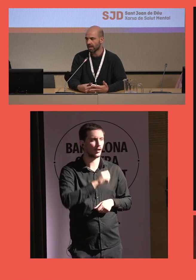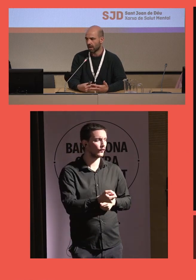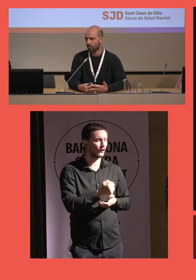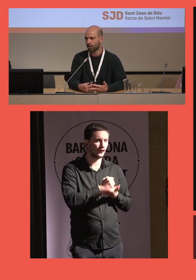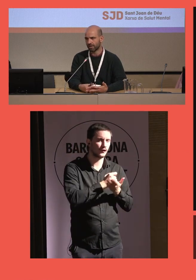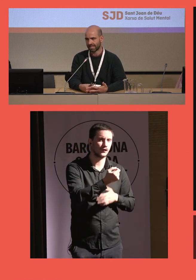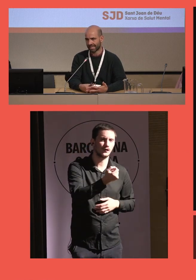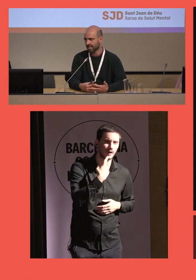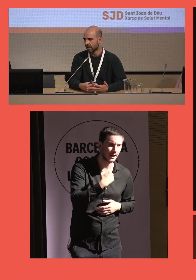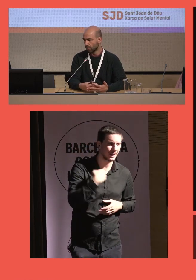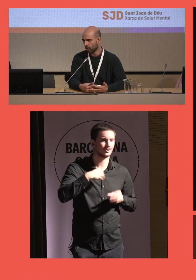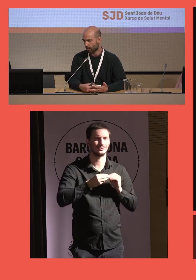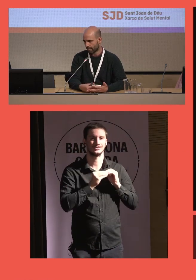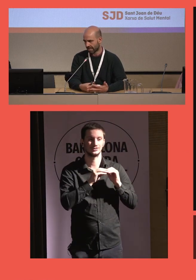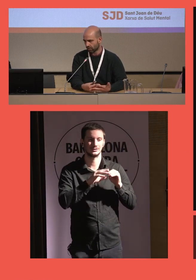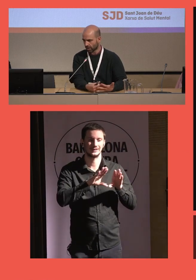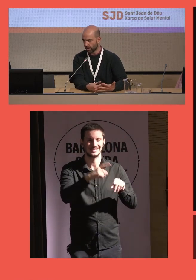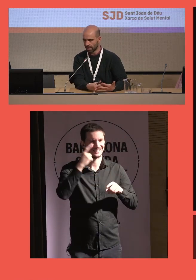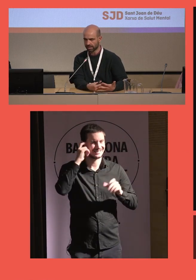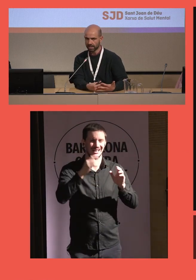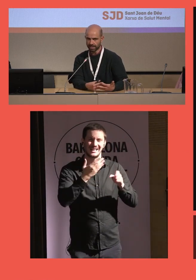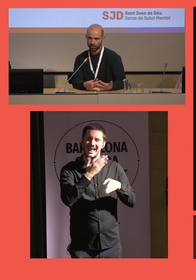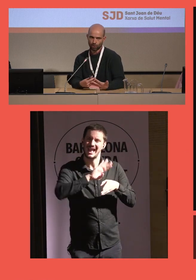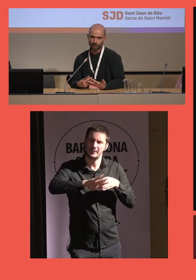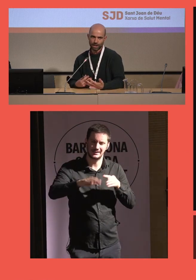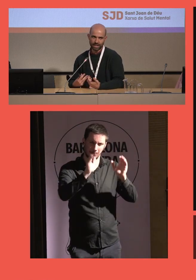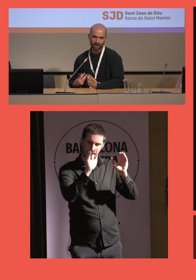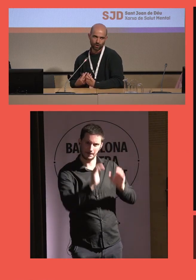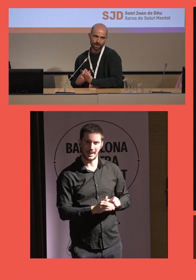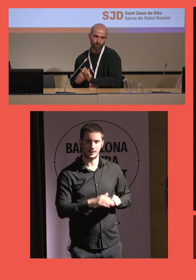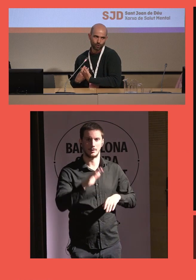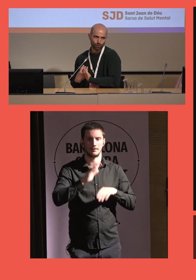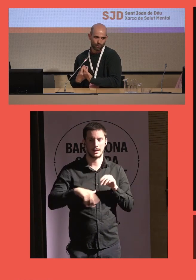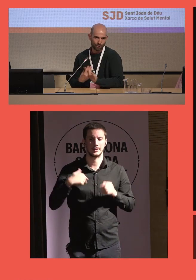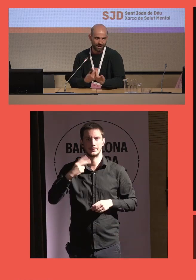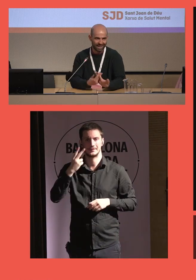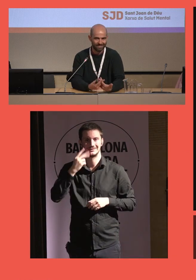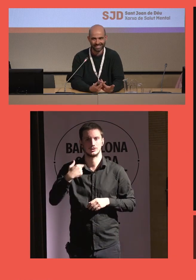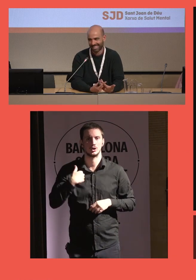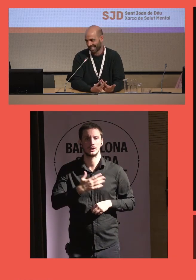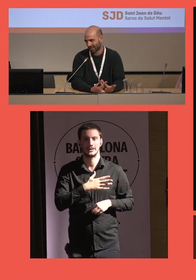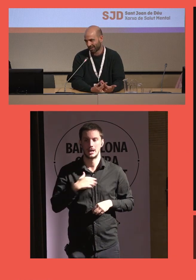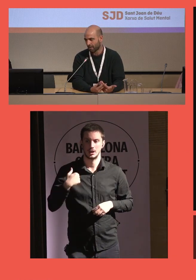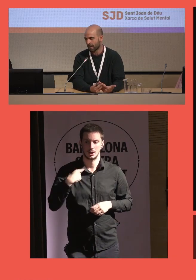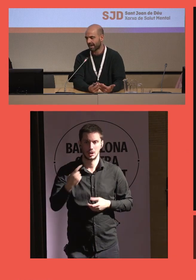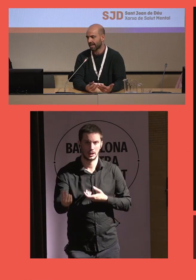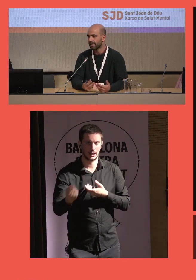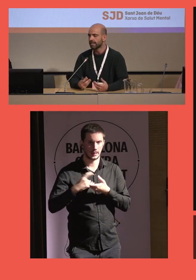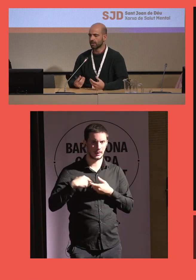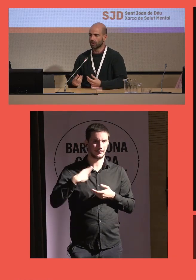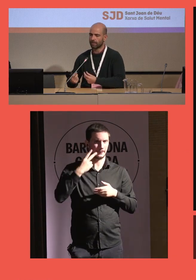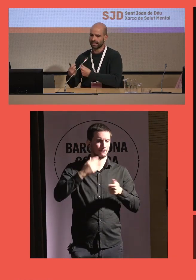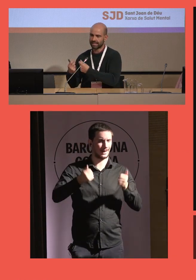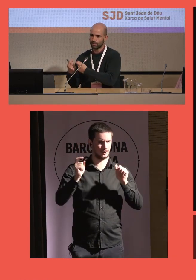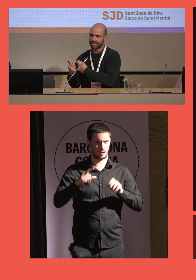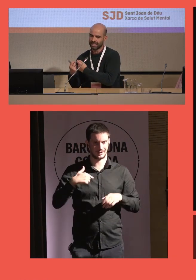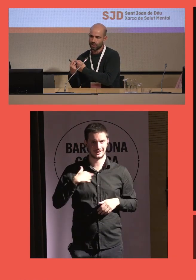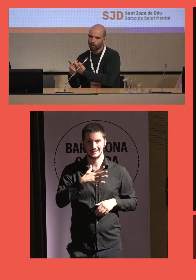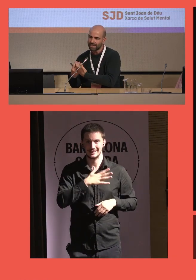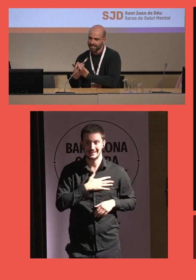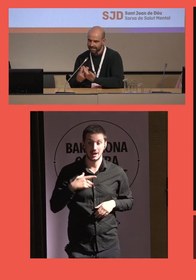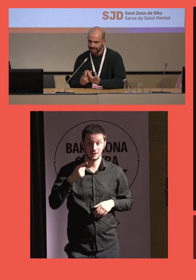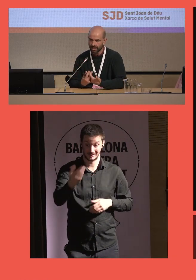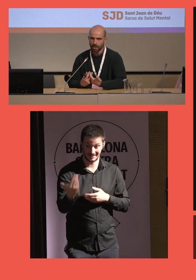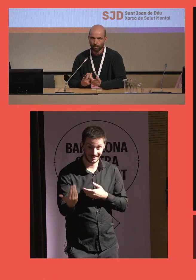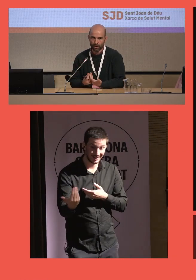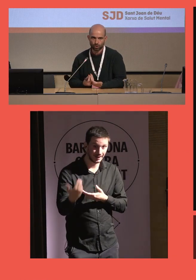disminuir el número de visitas no programadas y urgencias y esto no quiere decir que no queramos que los usuarios vengan a visitar en la centro de atención primaria sino que pretendemos es